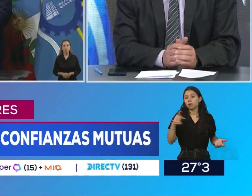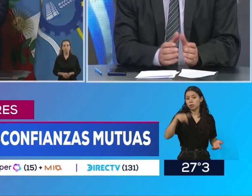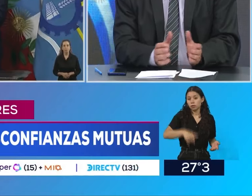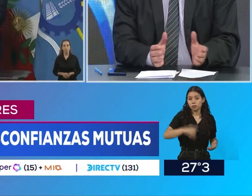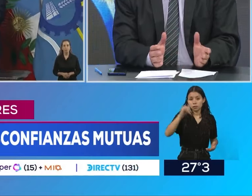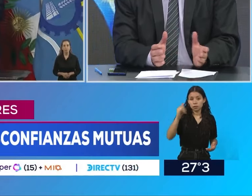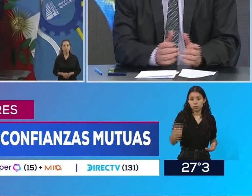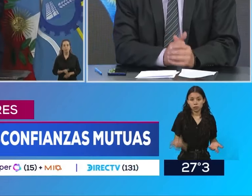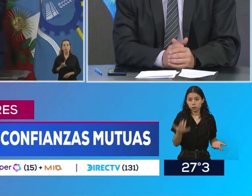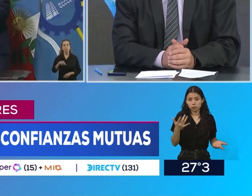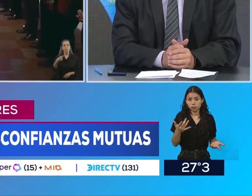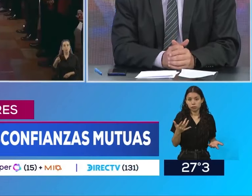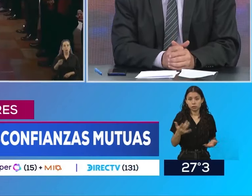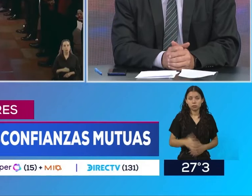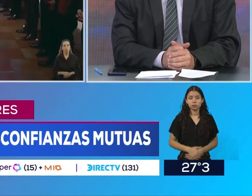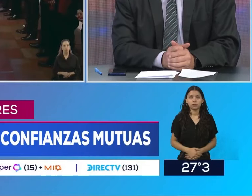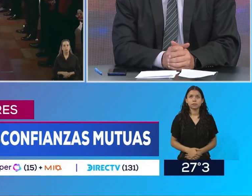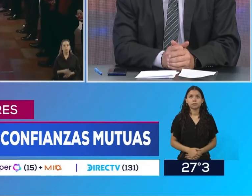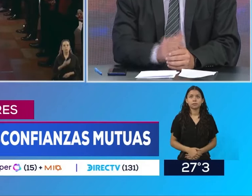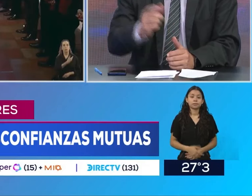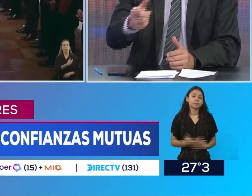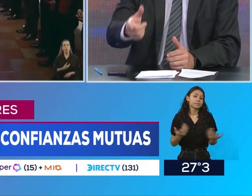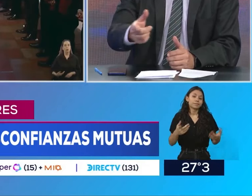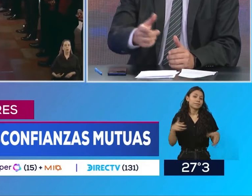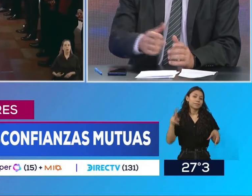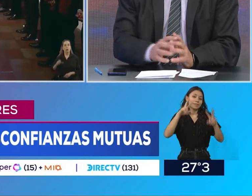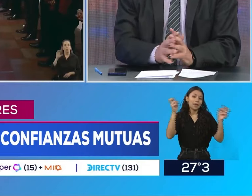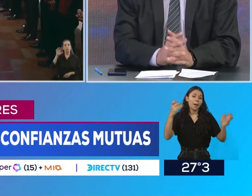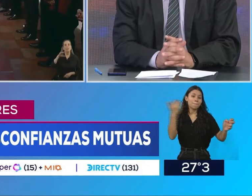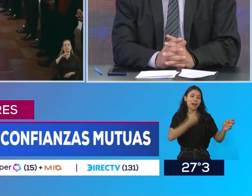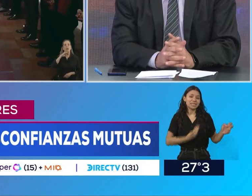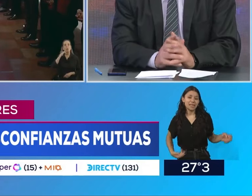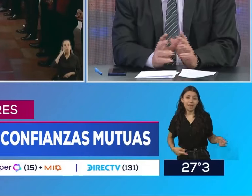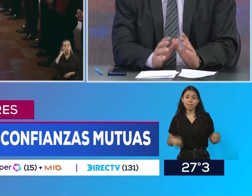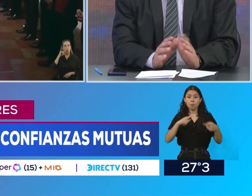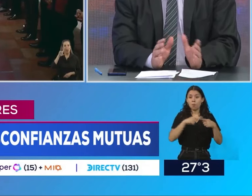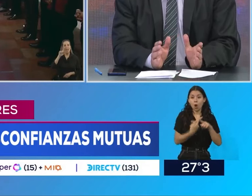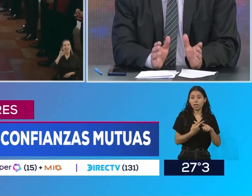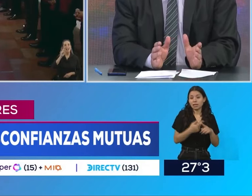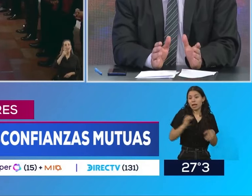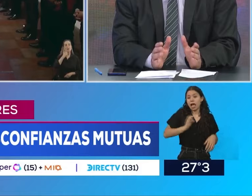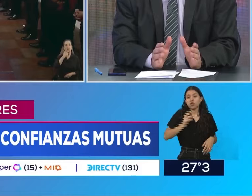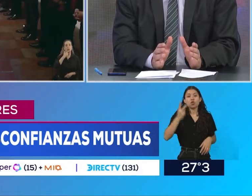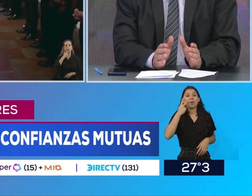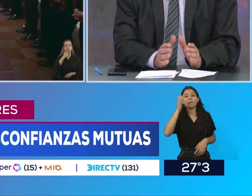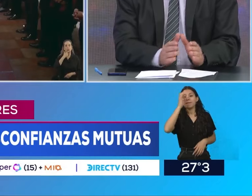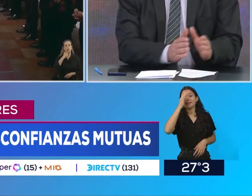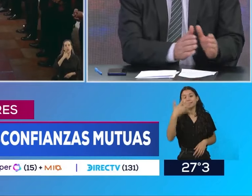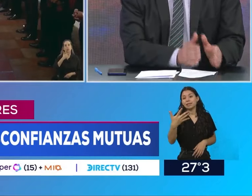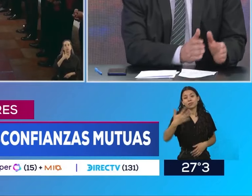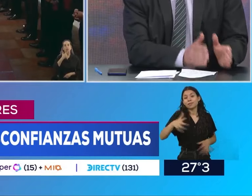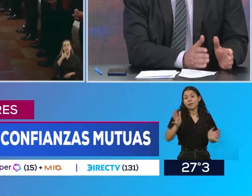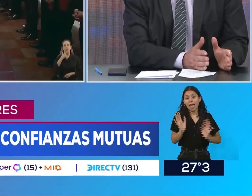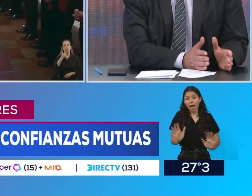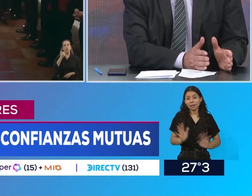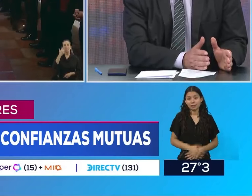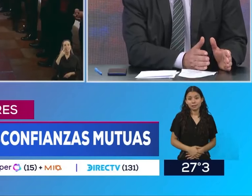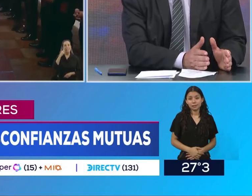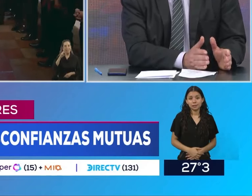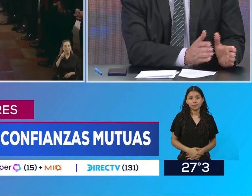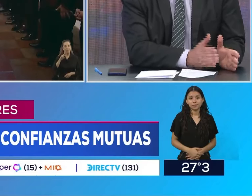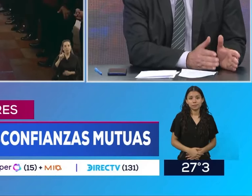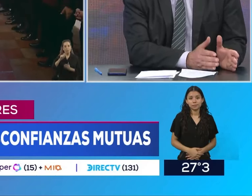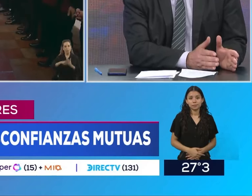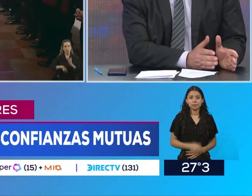vicios porque forma parte también de la política pensando en lo que es el 2025. No hay que justificar nada. Aquellas cosas que se le